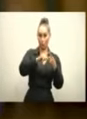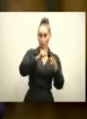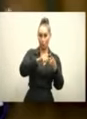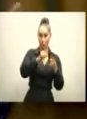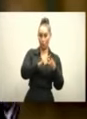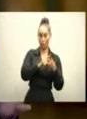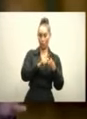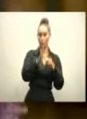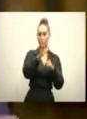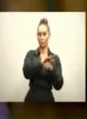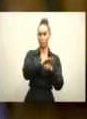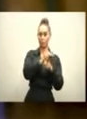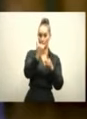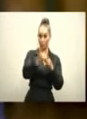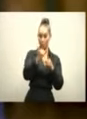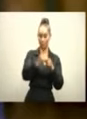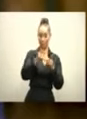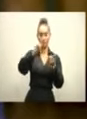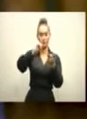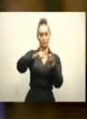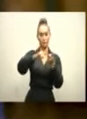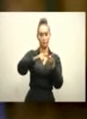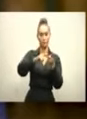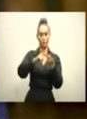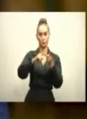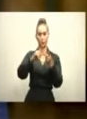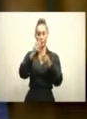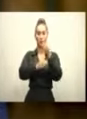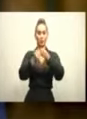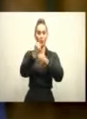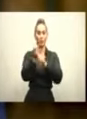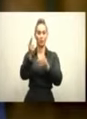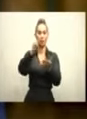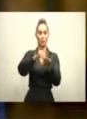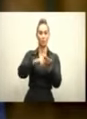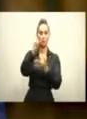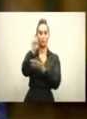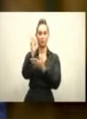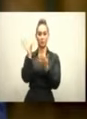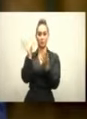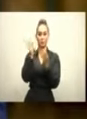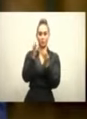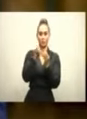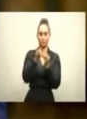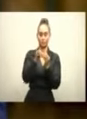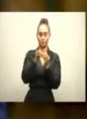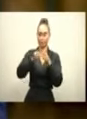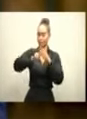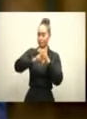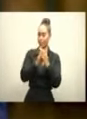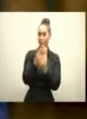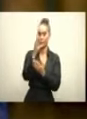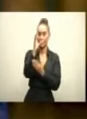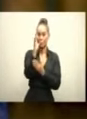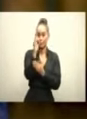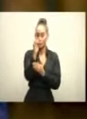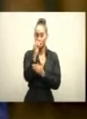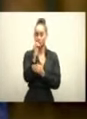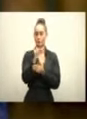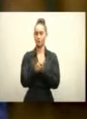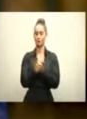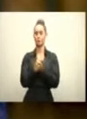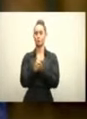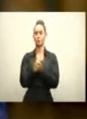correspondiente al año 2021. Hemos tenido que empezar de cero. Estábamos obligados por ley a